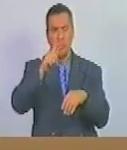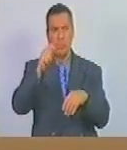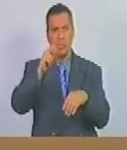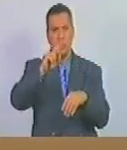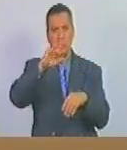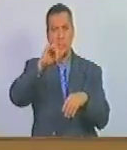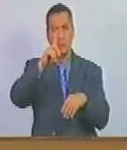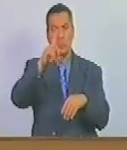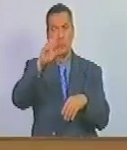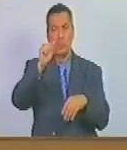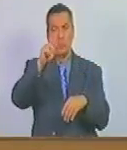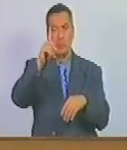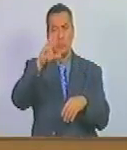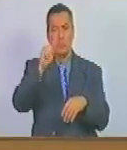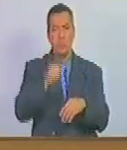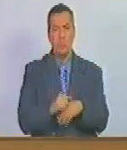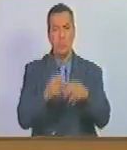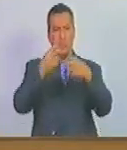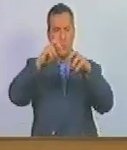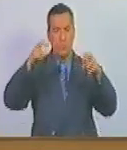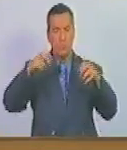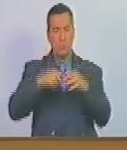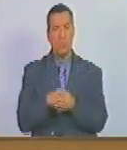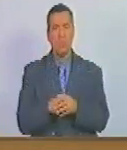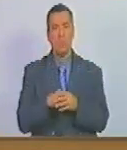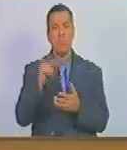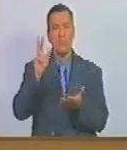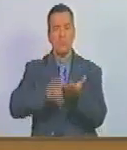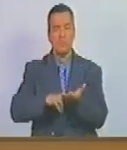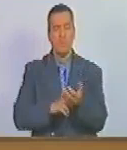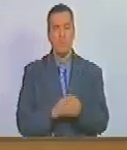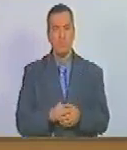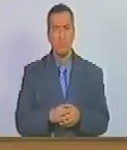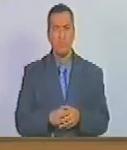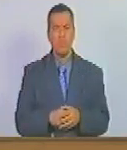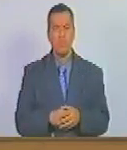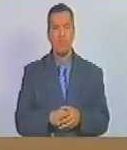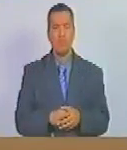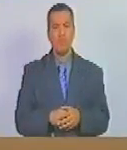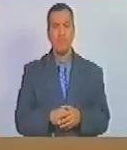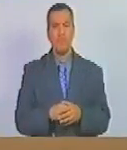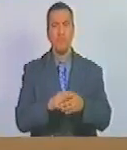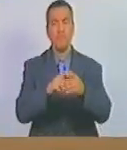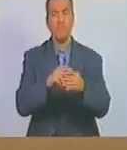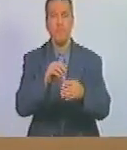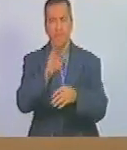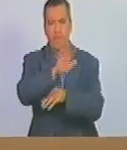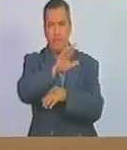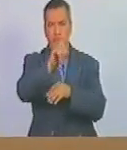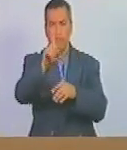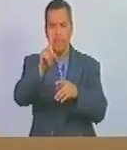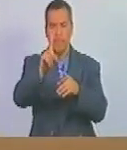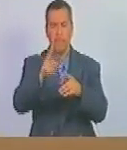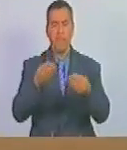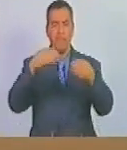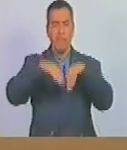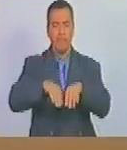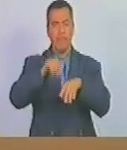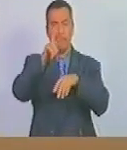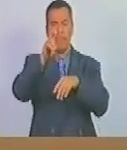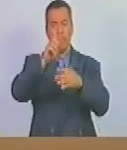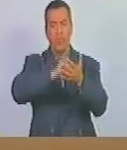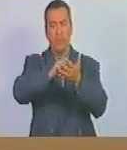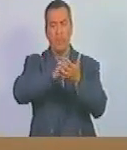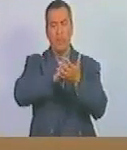consideración el epígrafe que ha aprobado siguiente quincuagésimo primero se propone incorporar un nuevo